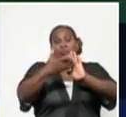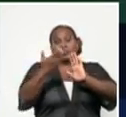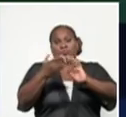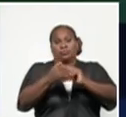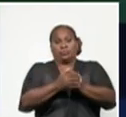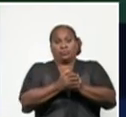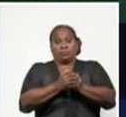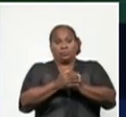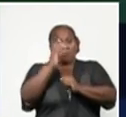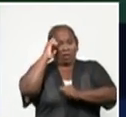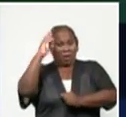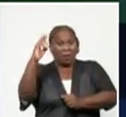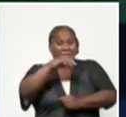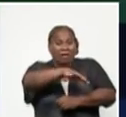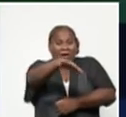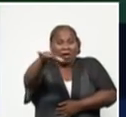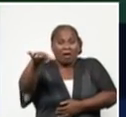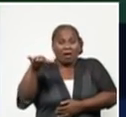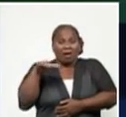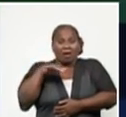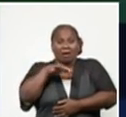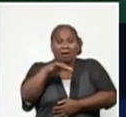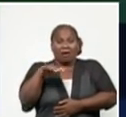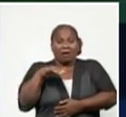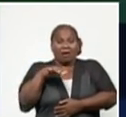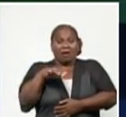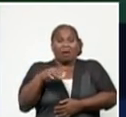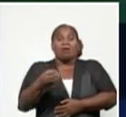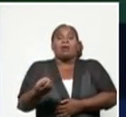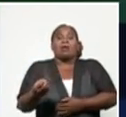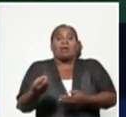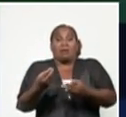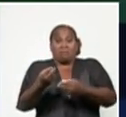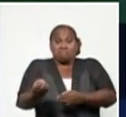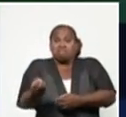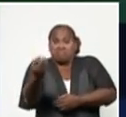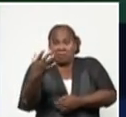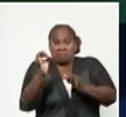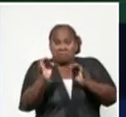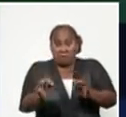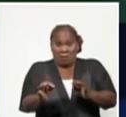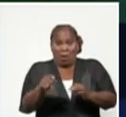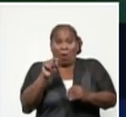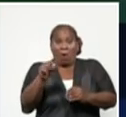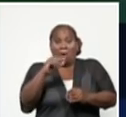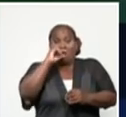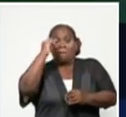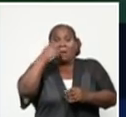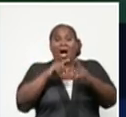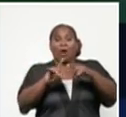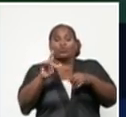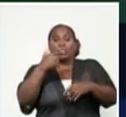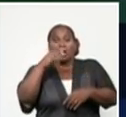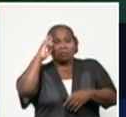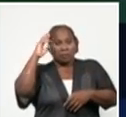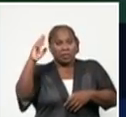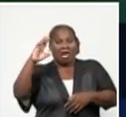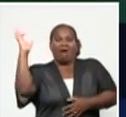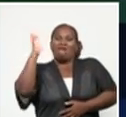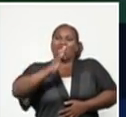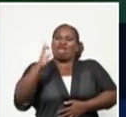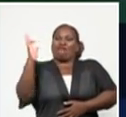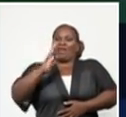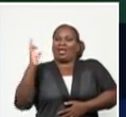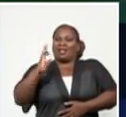recuerdan, que el evento vinculado a Bauta estuvo provocado por una fiesta que generó un